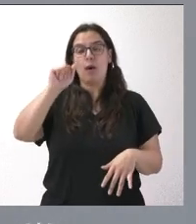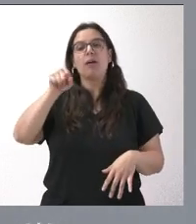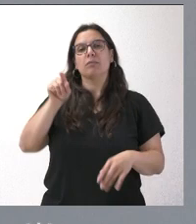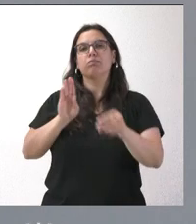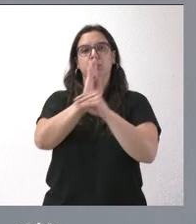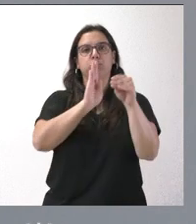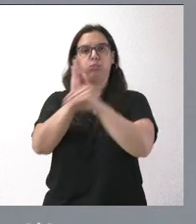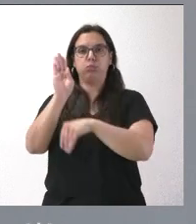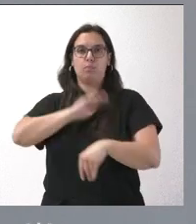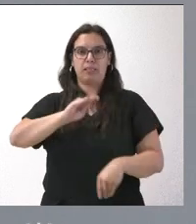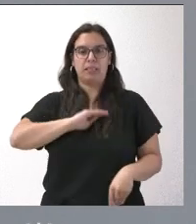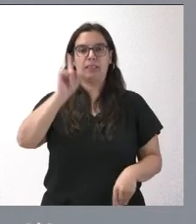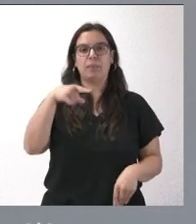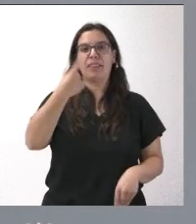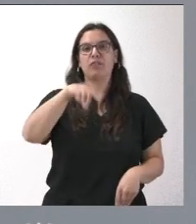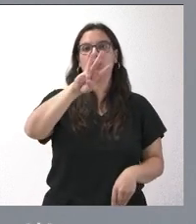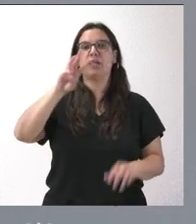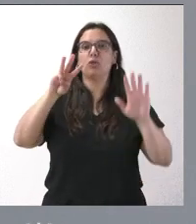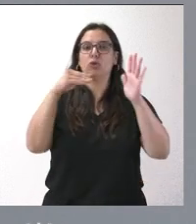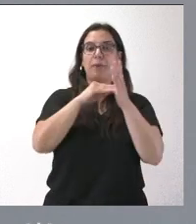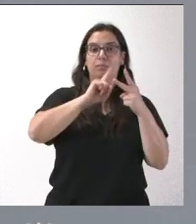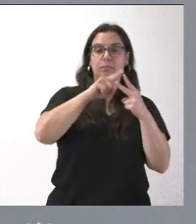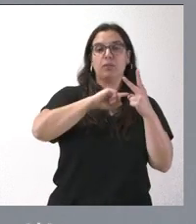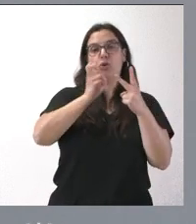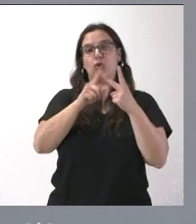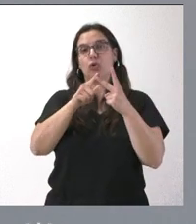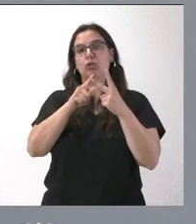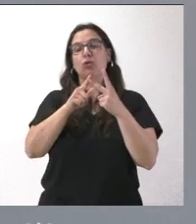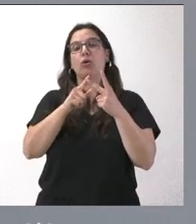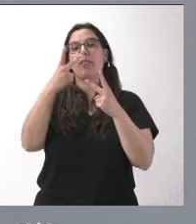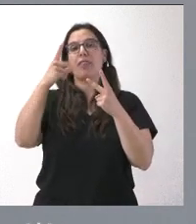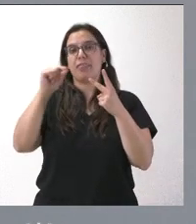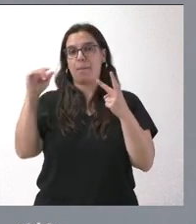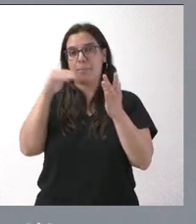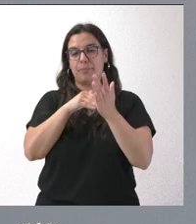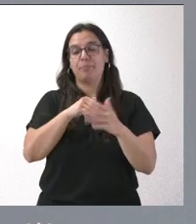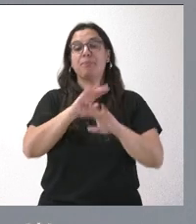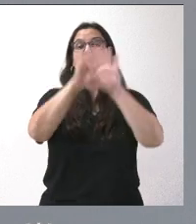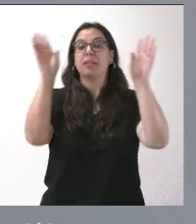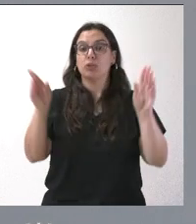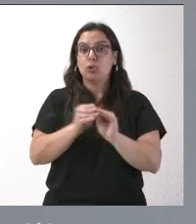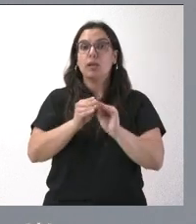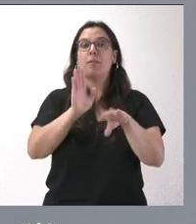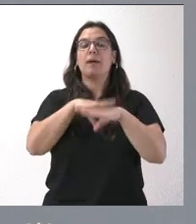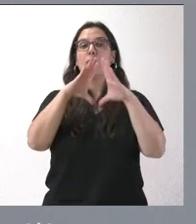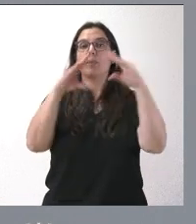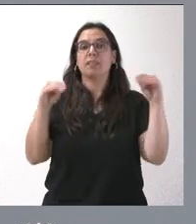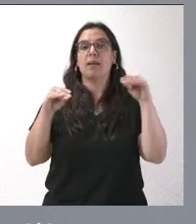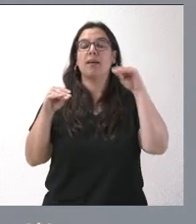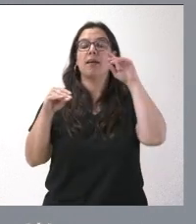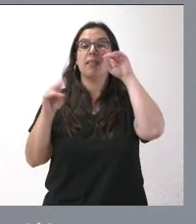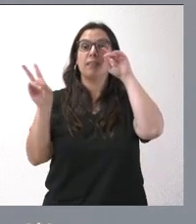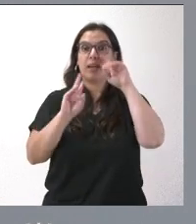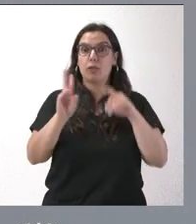parte de las mismas, 138.000 el primero, 100.000 el segundo. El total de las aportaciones para la Universidad de